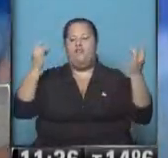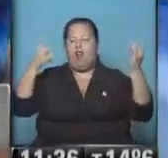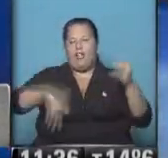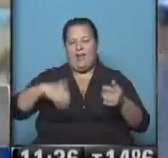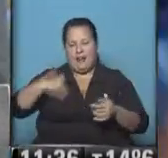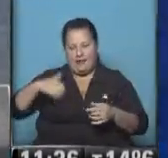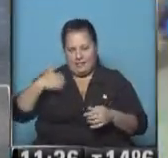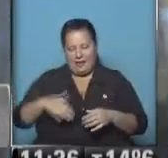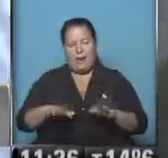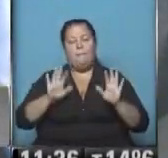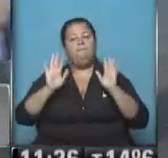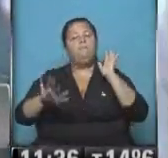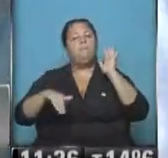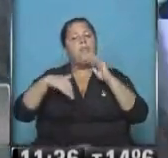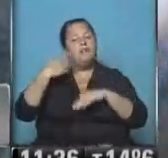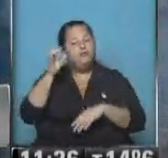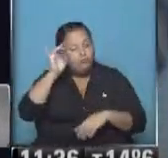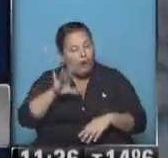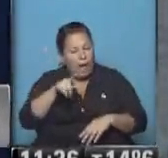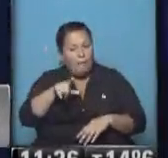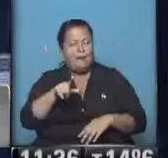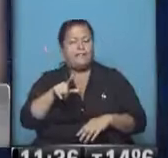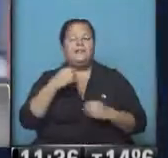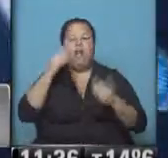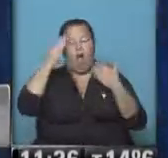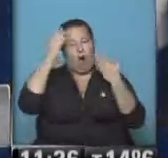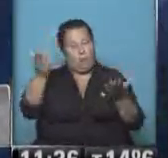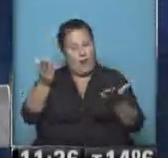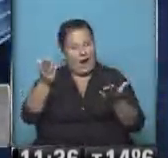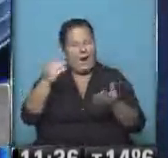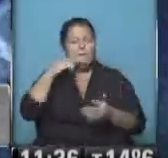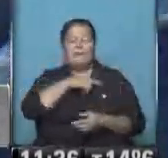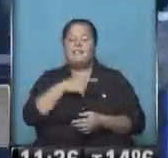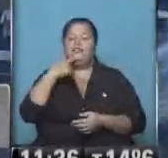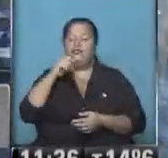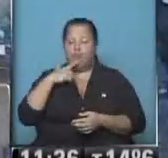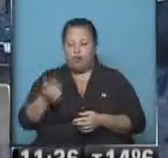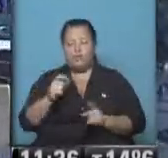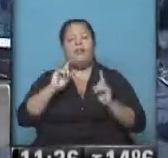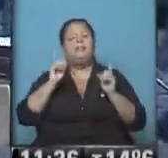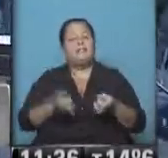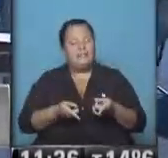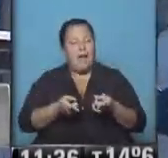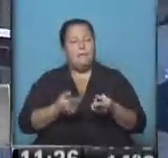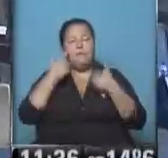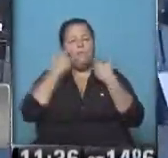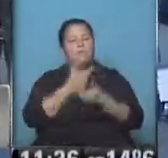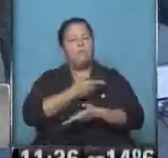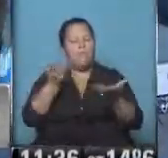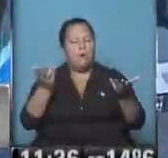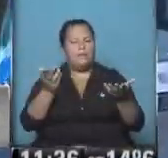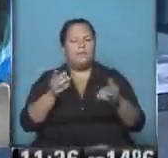argentina. Pero no fue solamente cuestión de homenaje a Mercedes Sosa. También hubo presentaciones